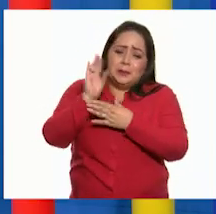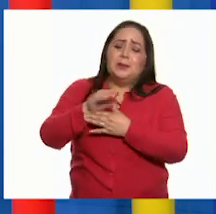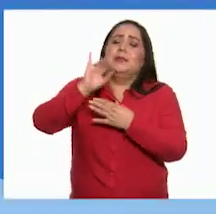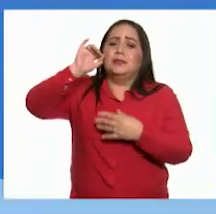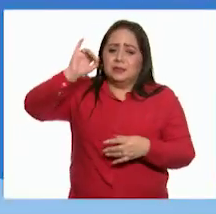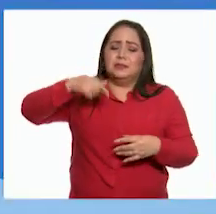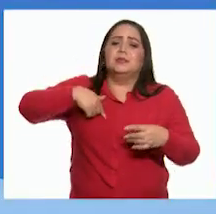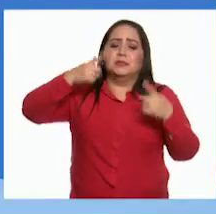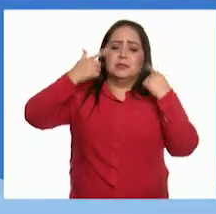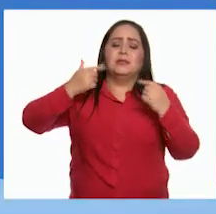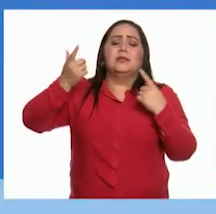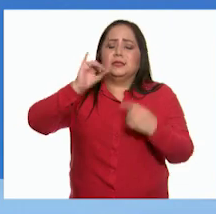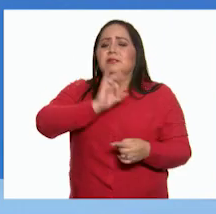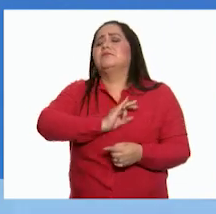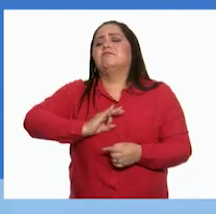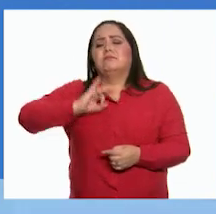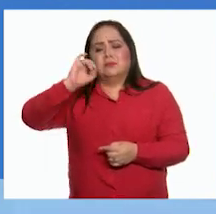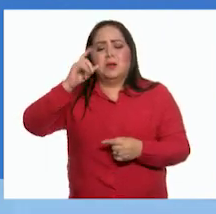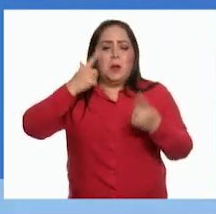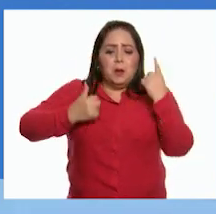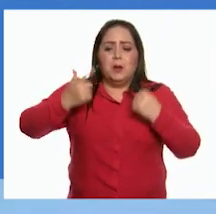sí! Lloro de felicidad